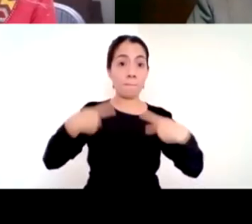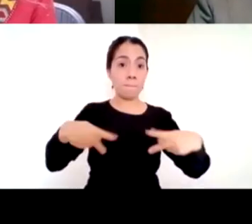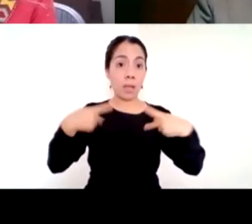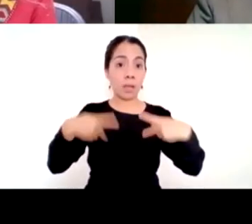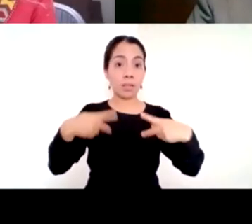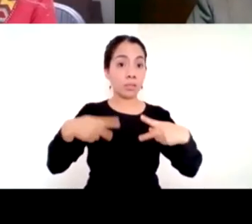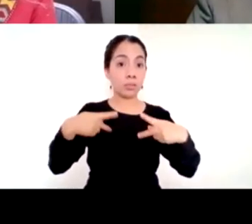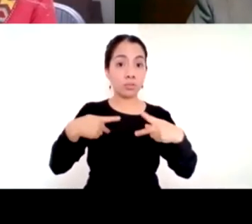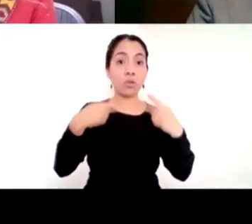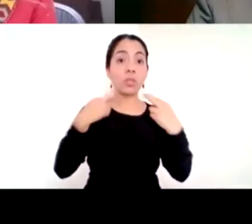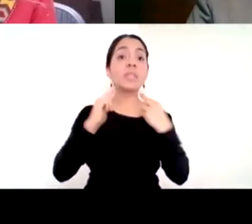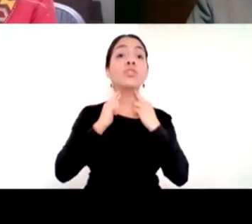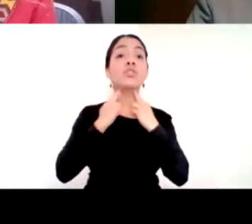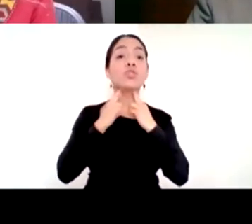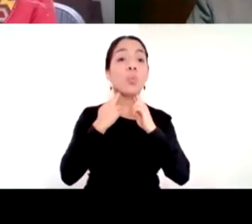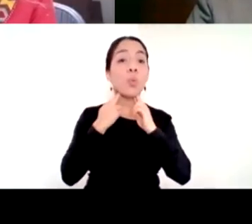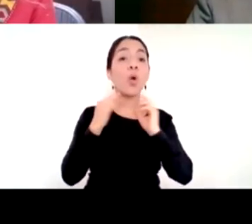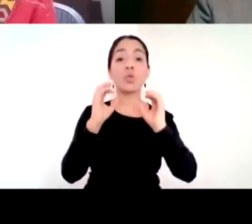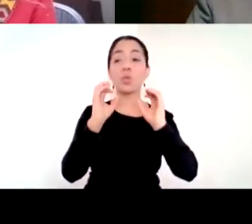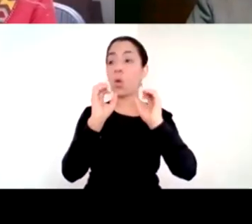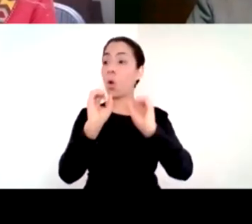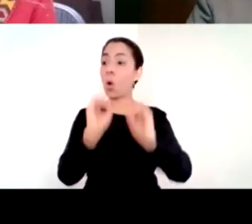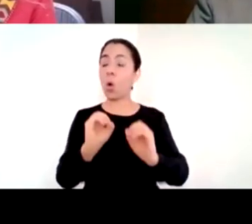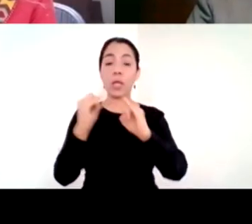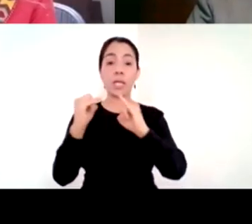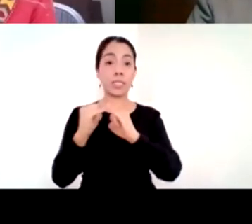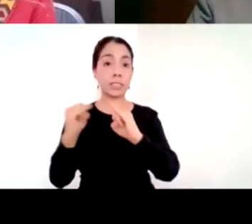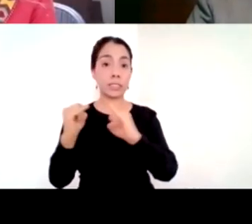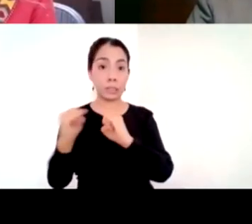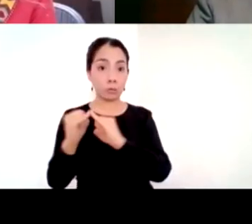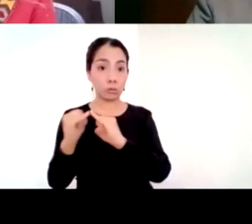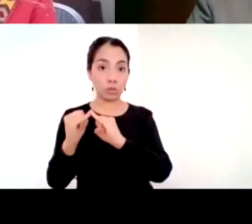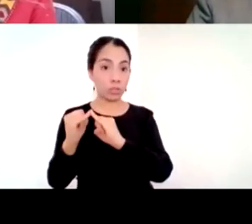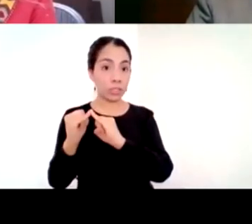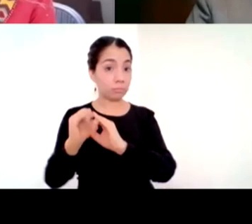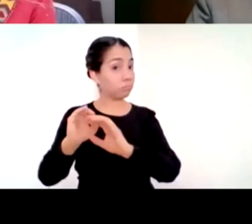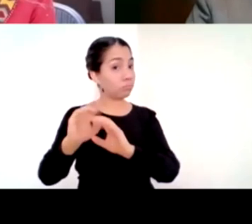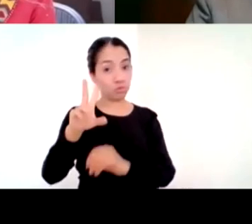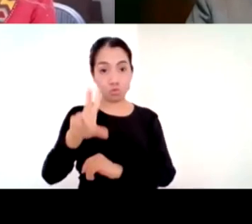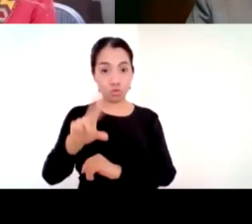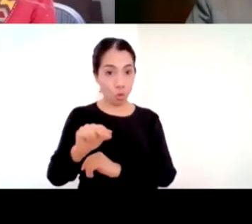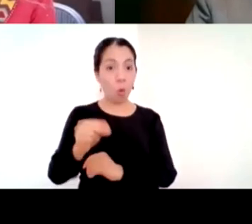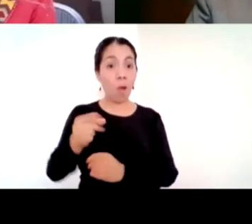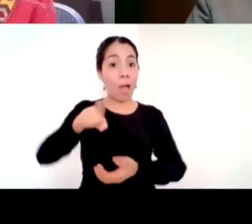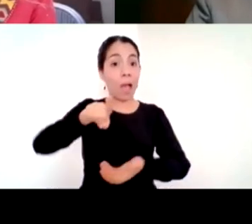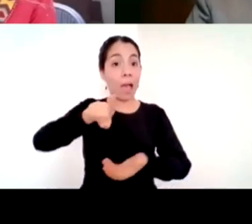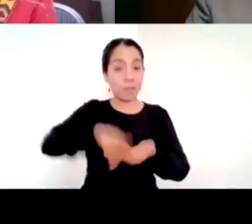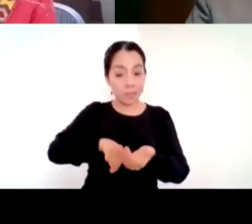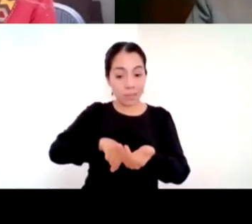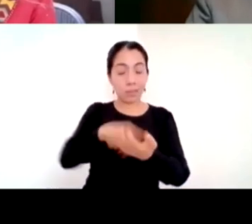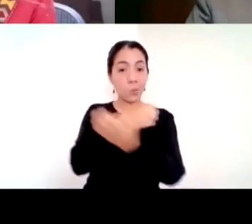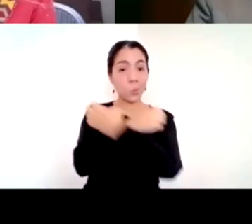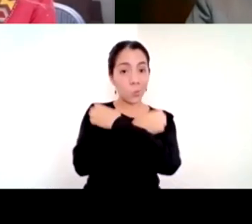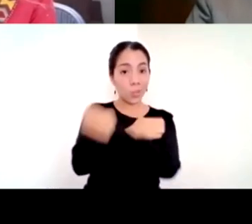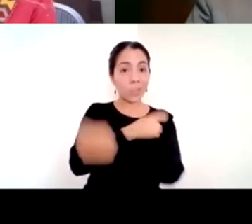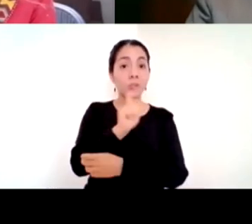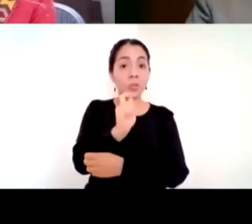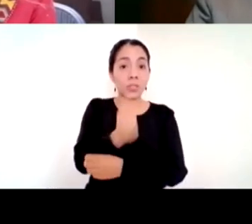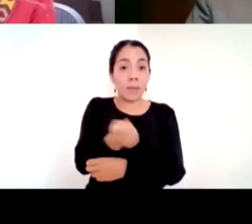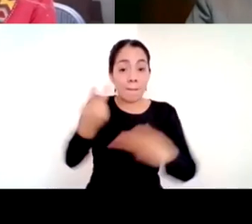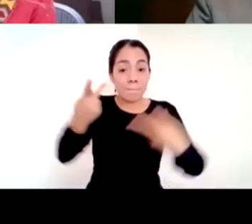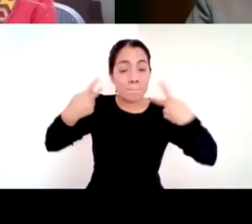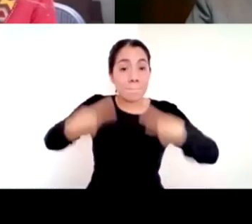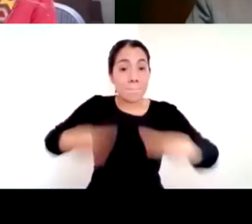instituciones pétreas. Está hecho de personas y de personas que se comprometieron con un bien superior que es la